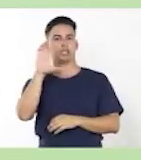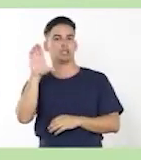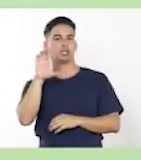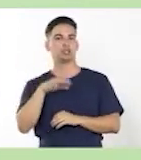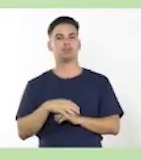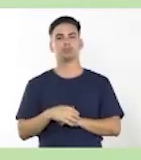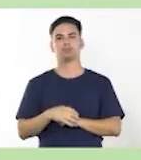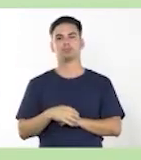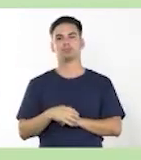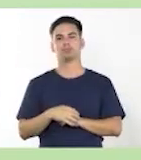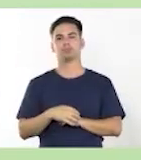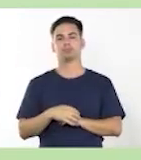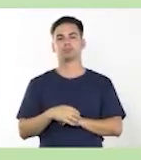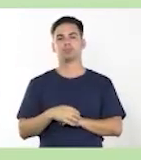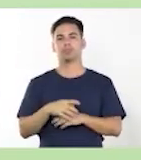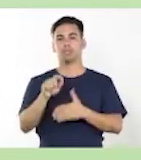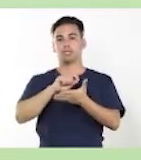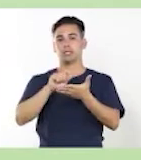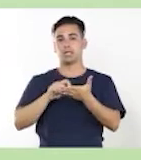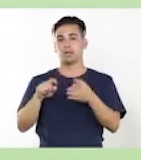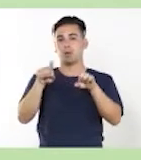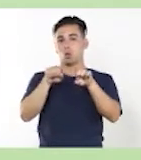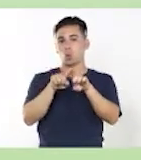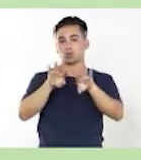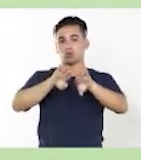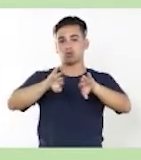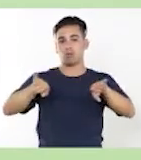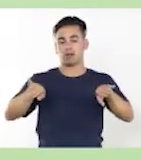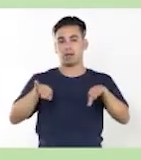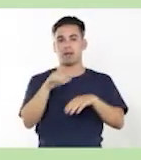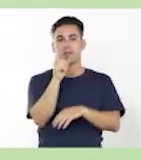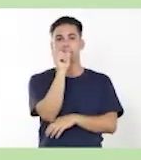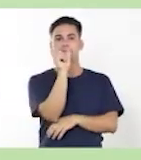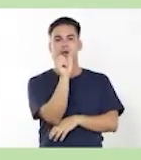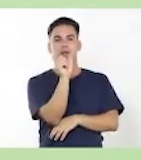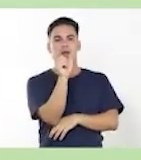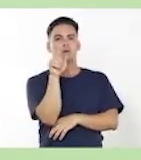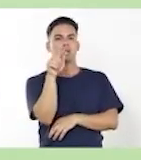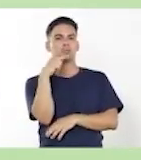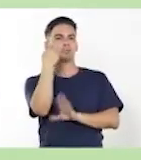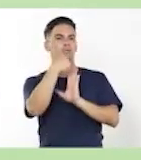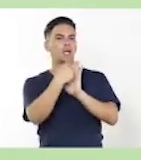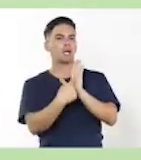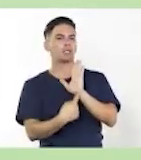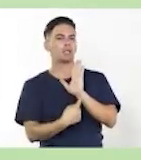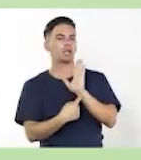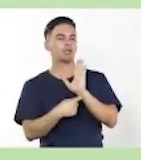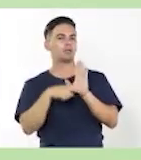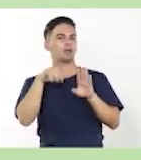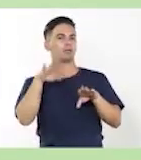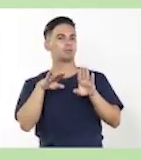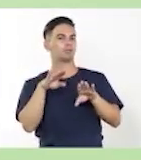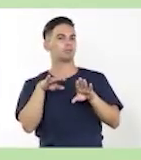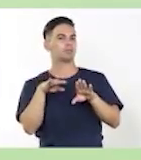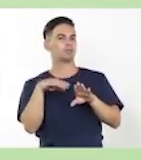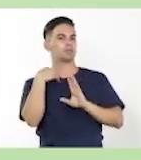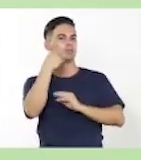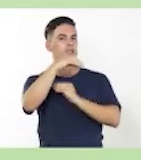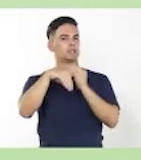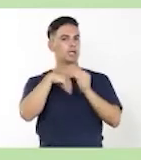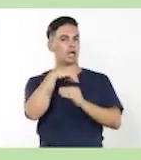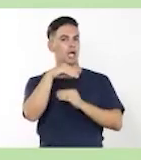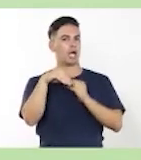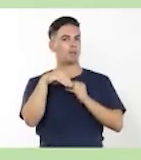Escribir juntas o separadas las palabras en las que esta característica determina cambio